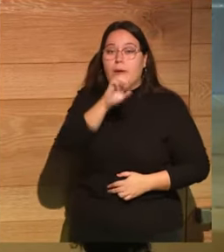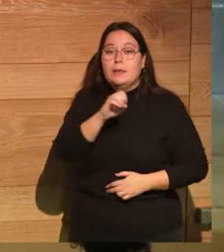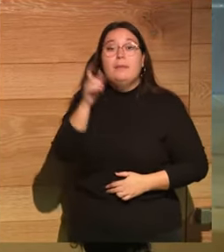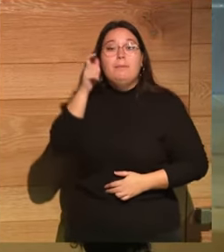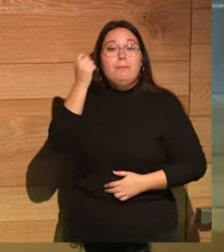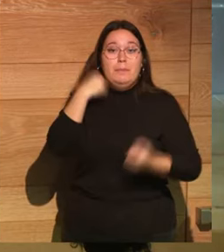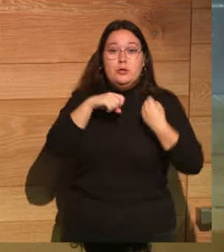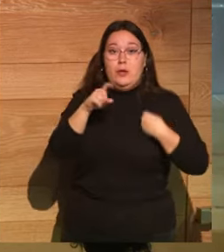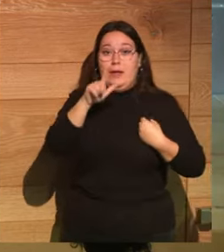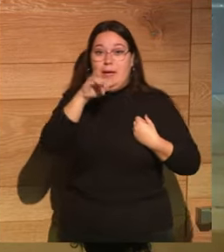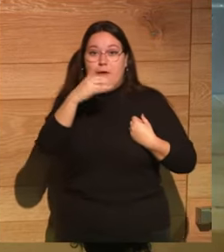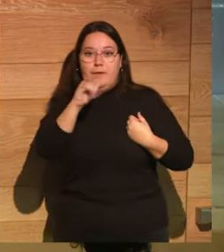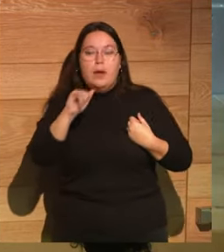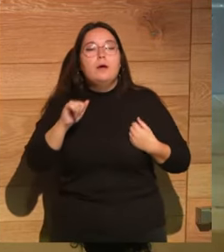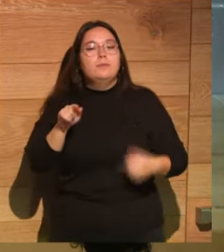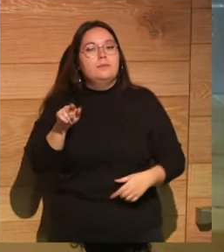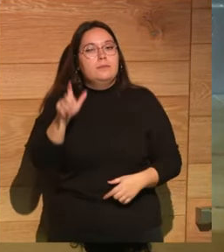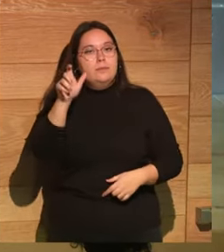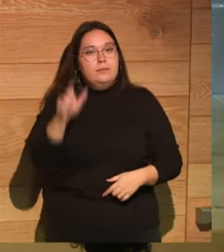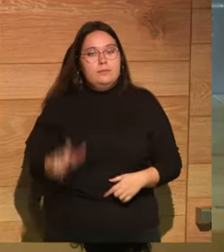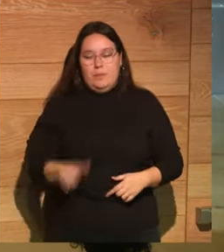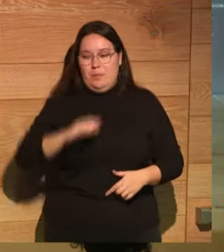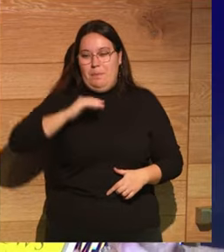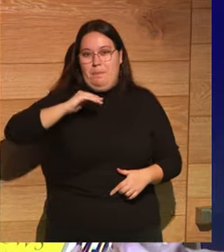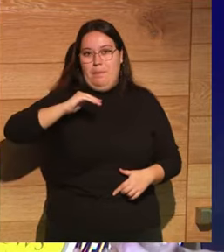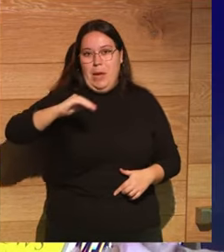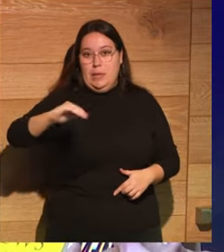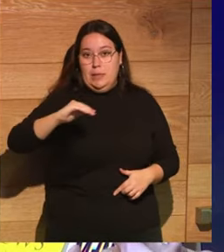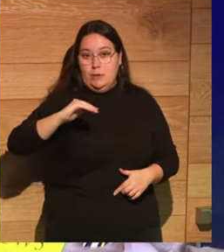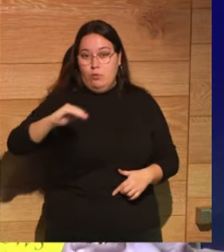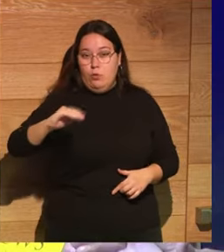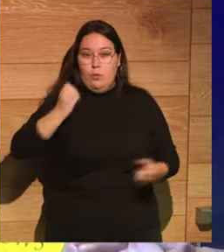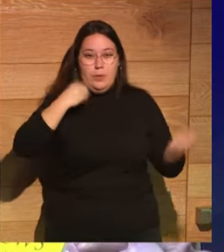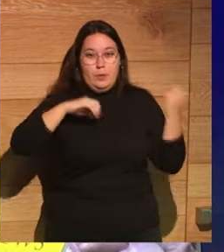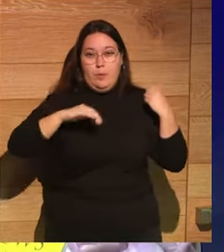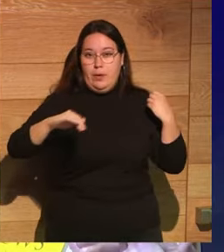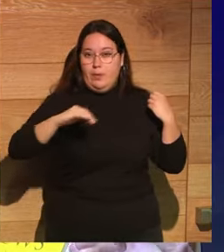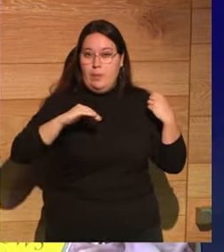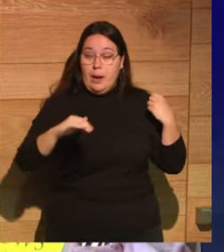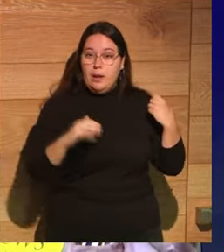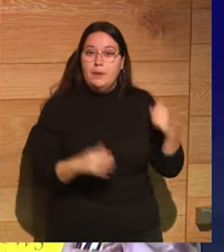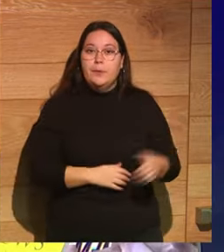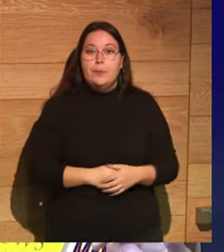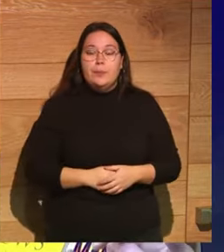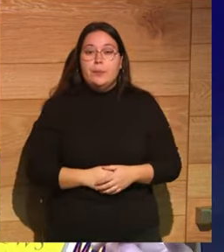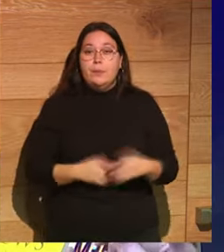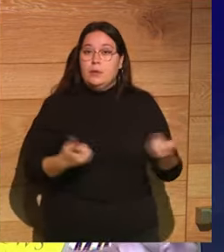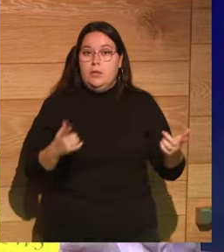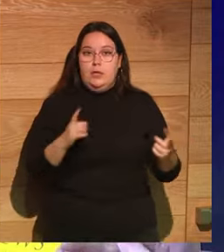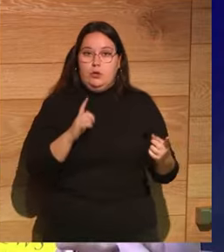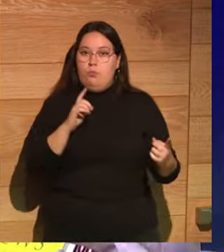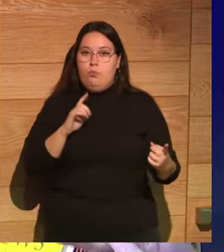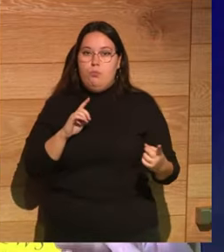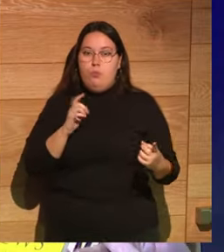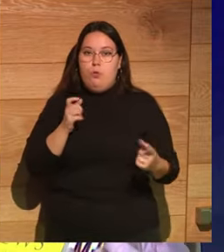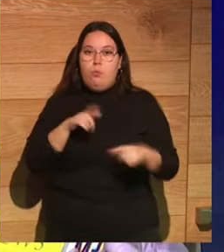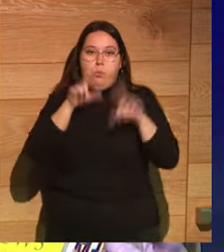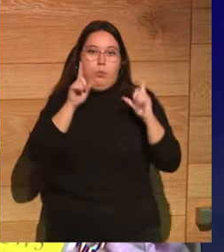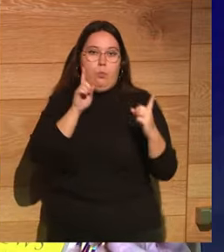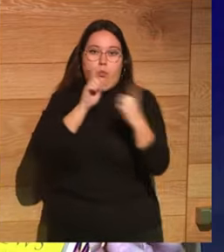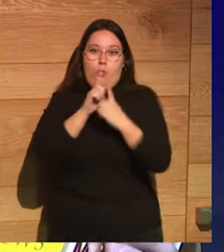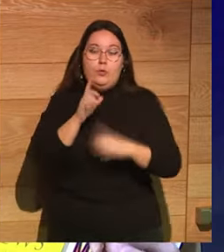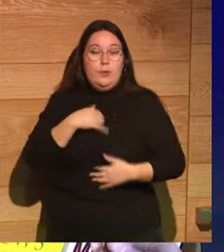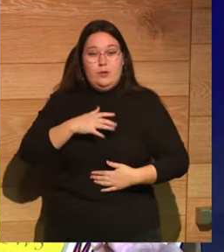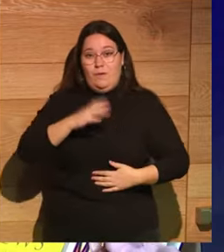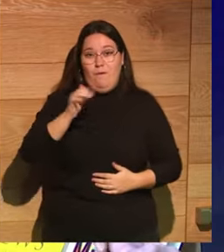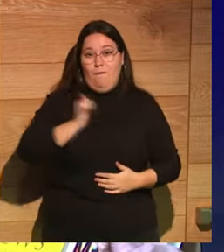claro, el personaje de Libia es malísimo, es pérfida ella y es un antagonista genial, pero